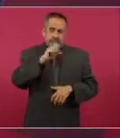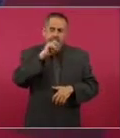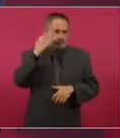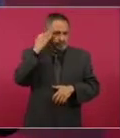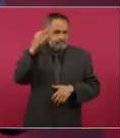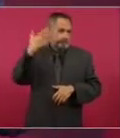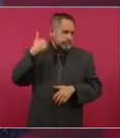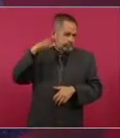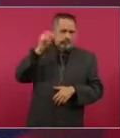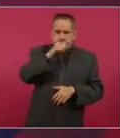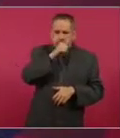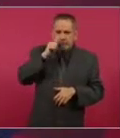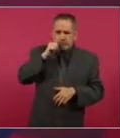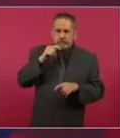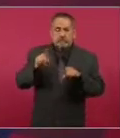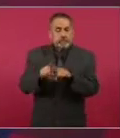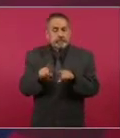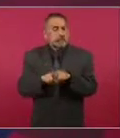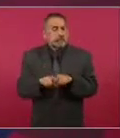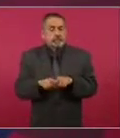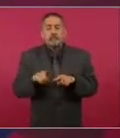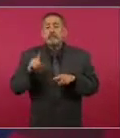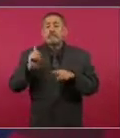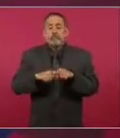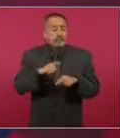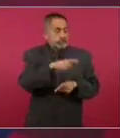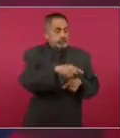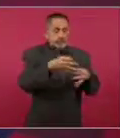que los ministros los elegía el pueblo.